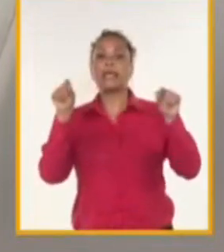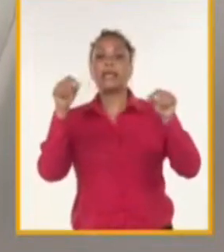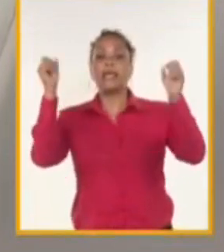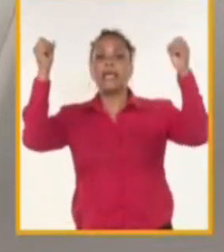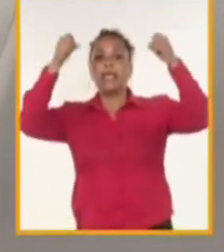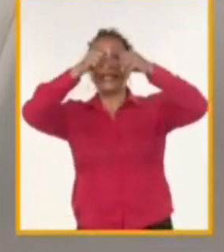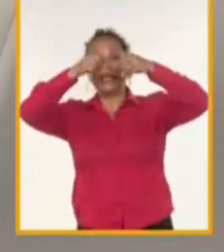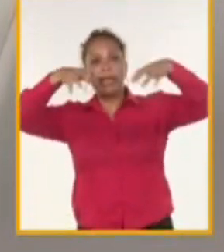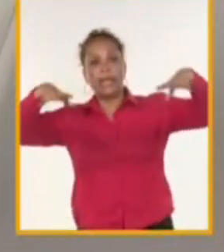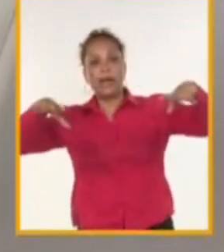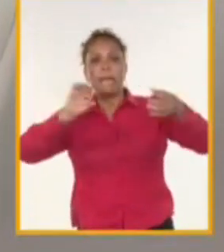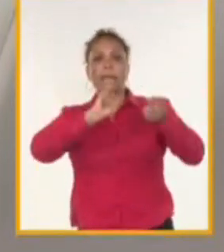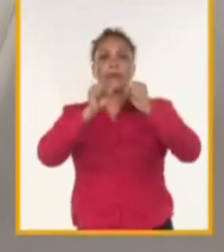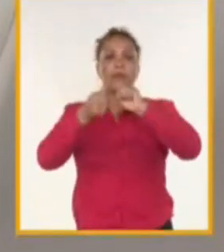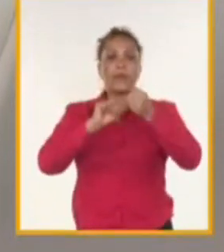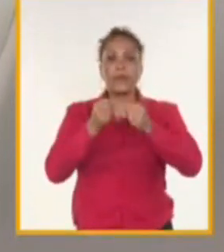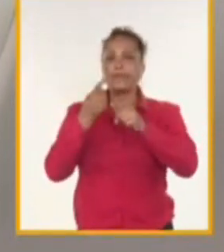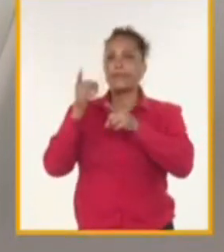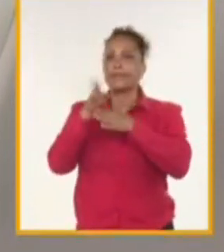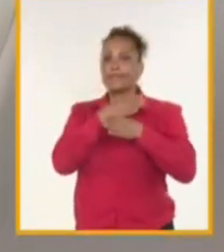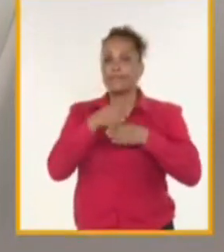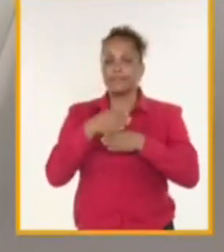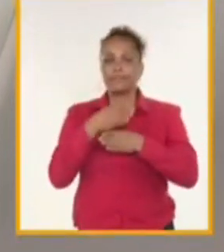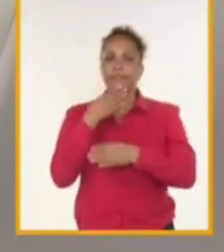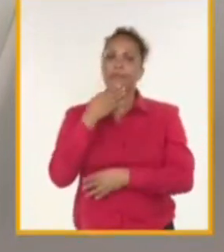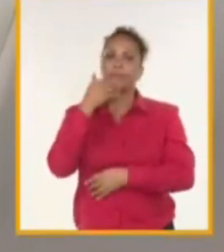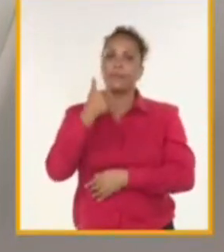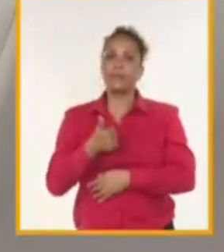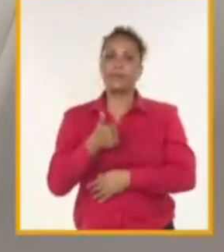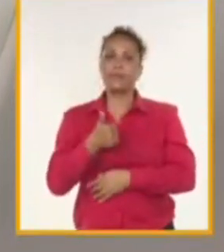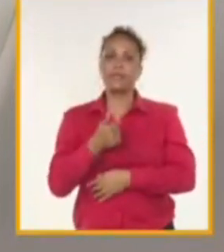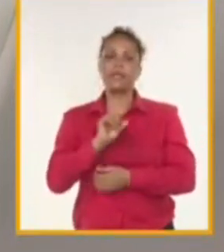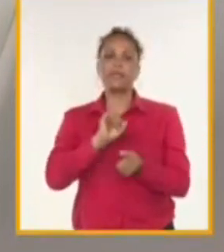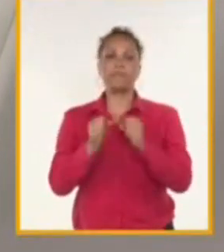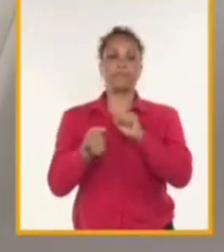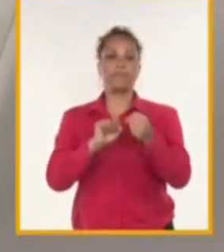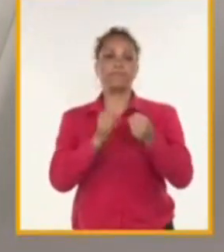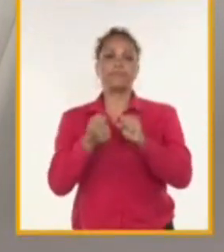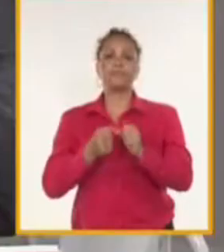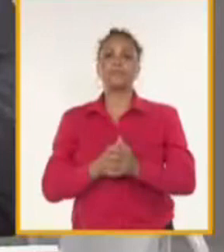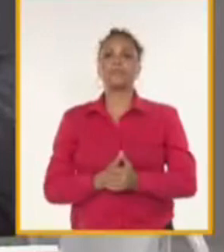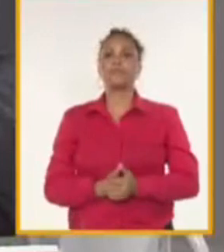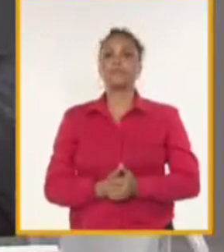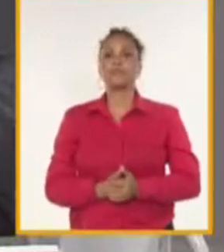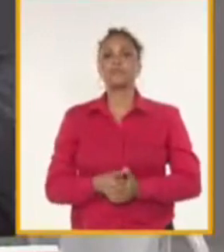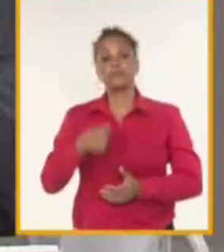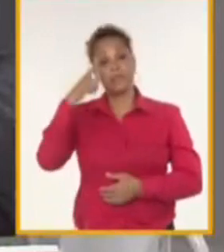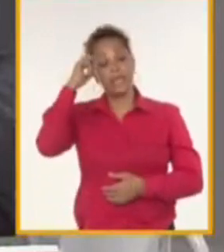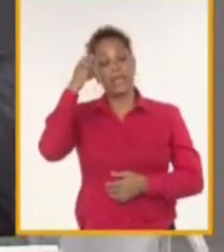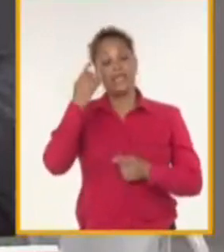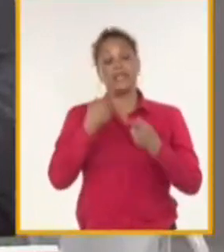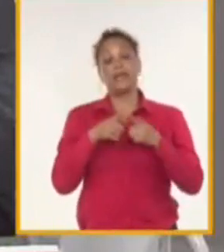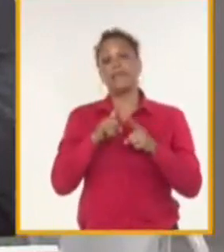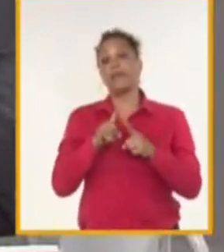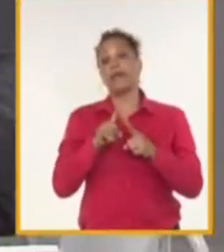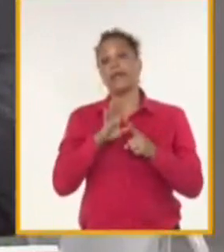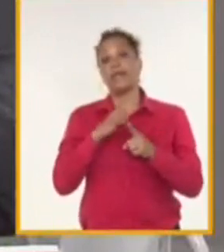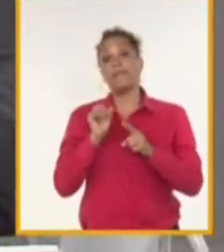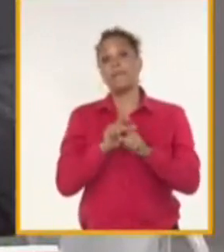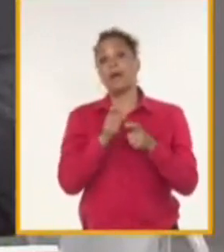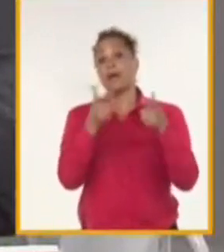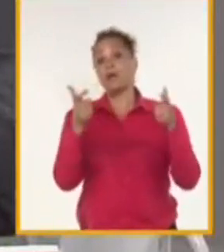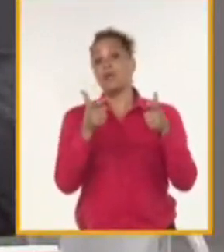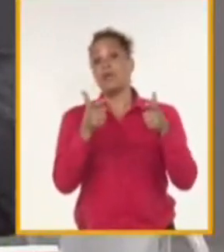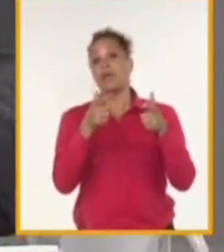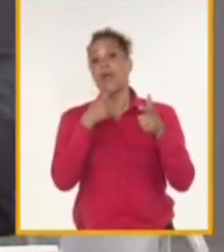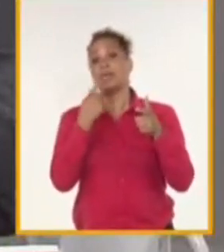de electricidad más eficiente, pudiéramos decir, para su funcionamiento. Sí, es así porque realmente la mayoría de la